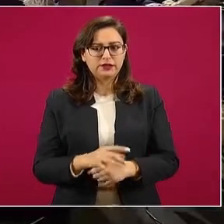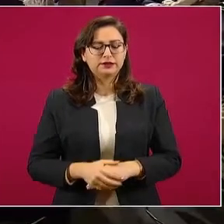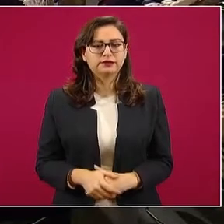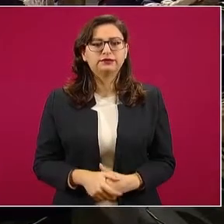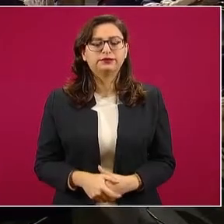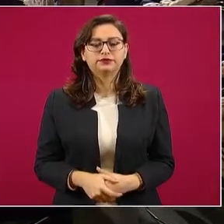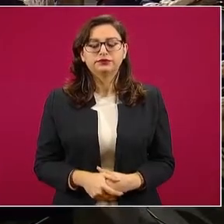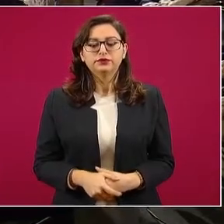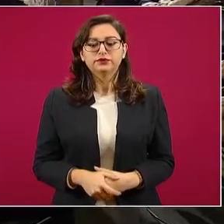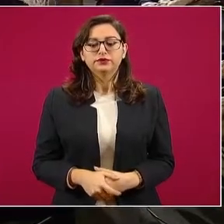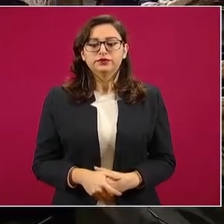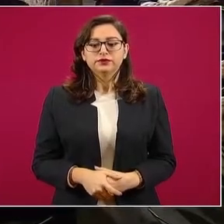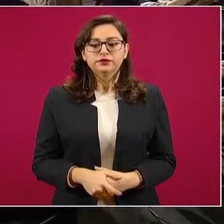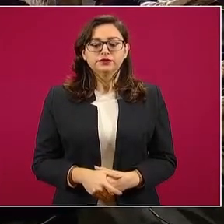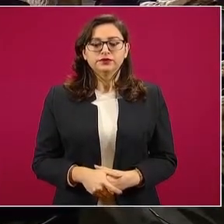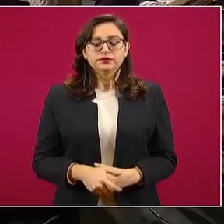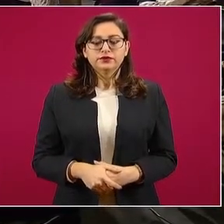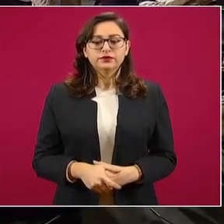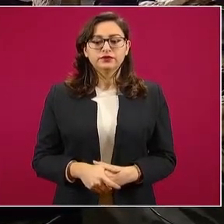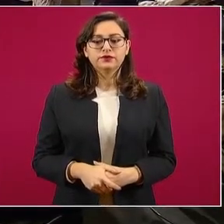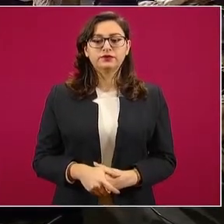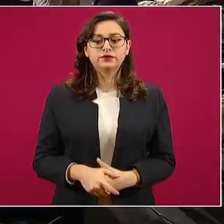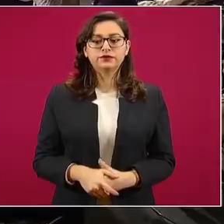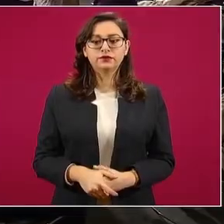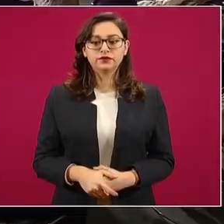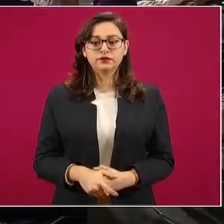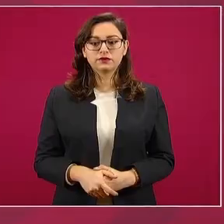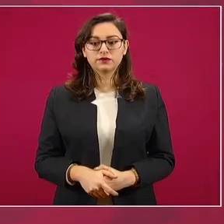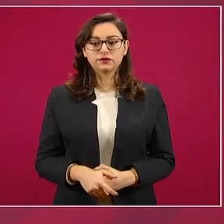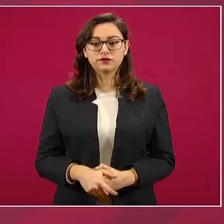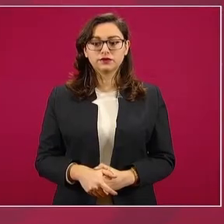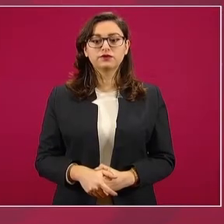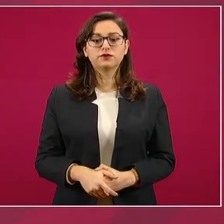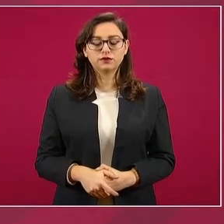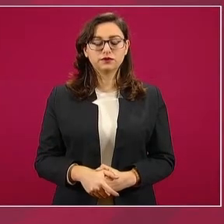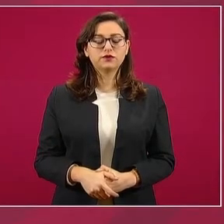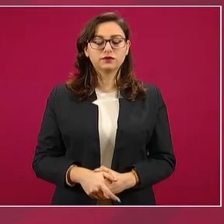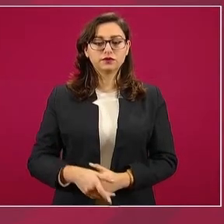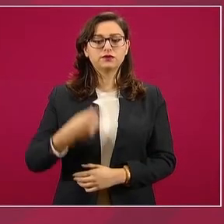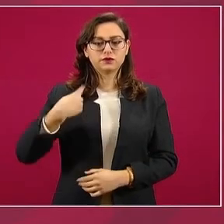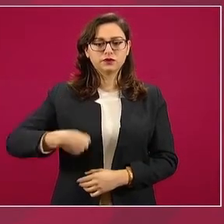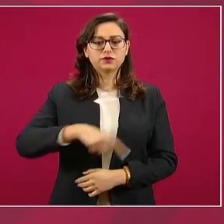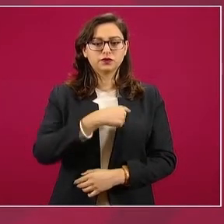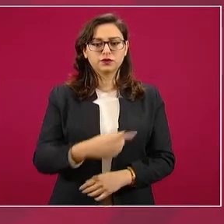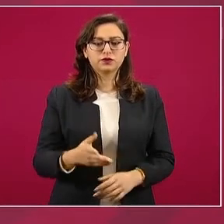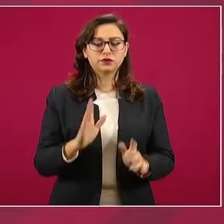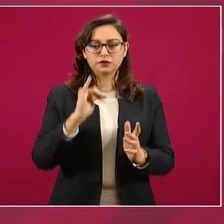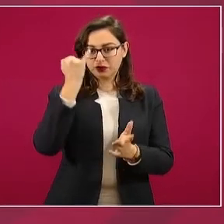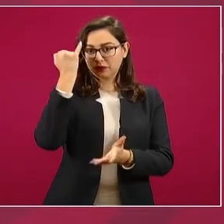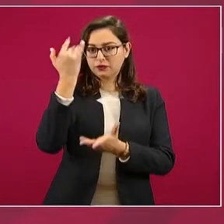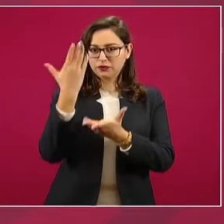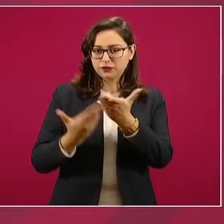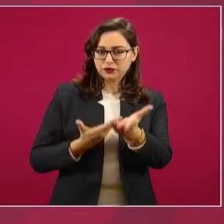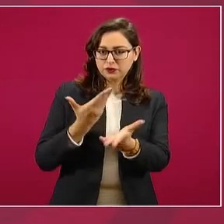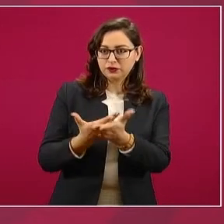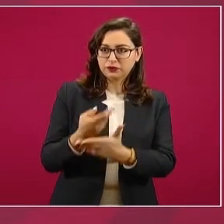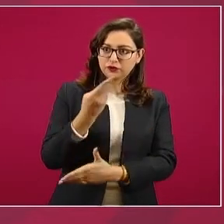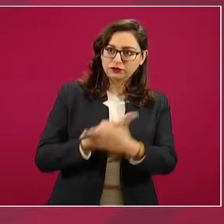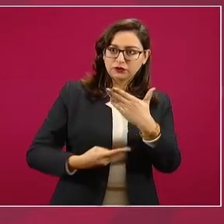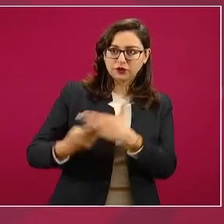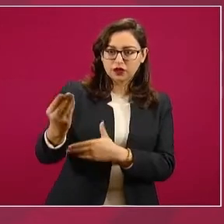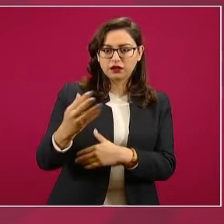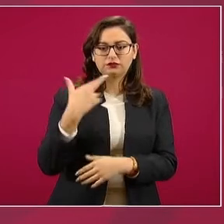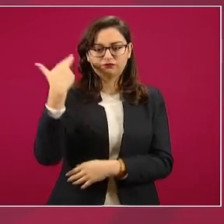revisando la iniciativa, vamos a tener una